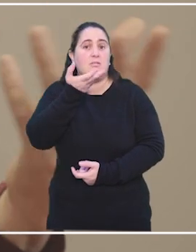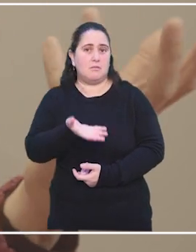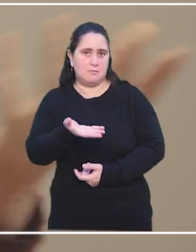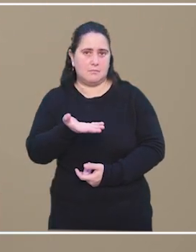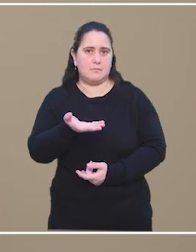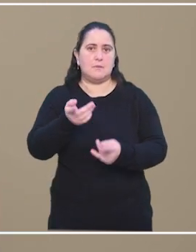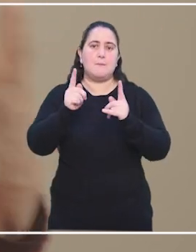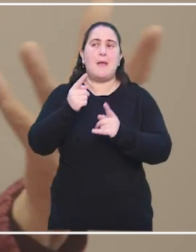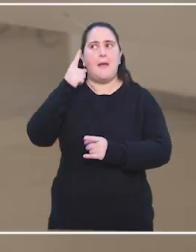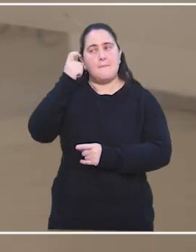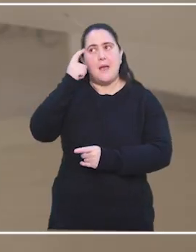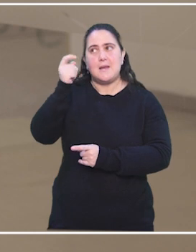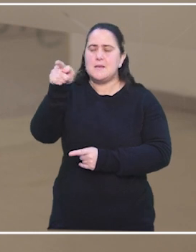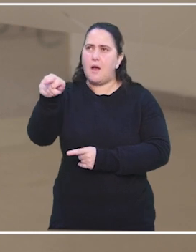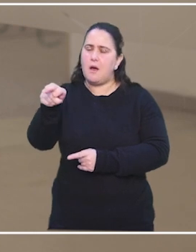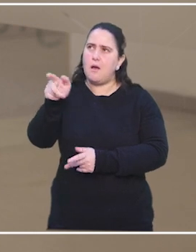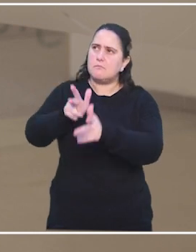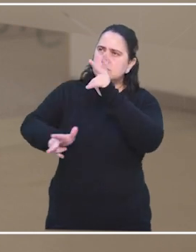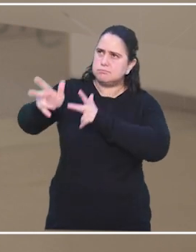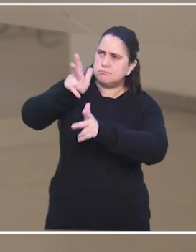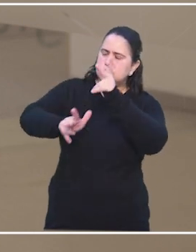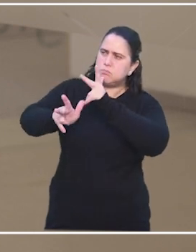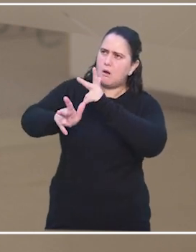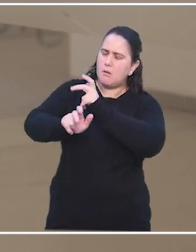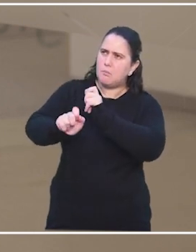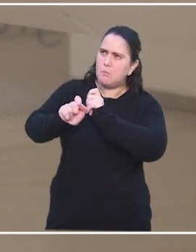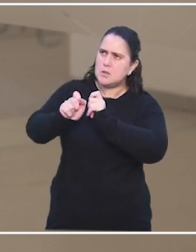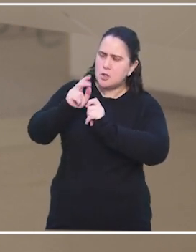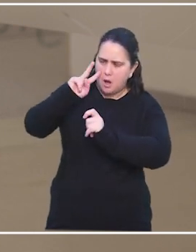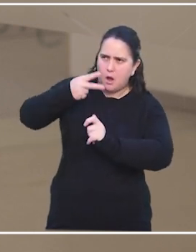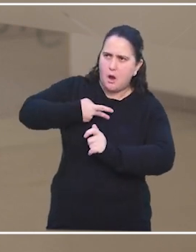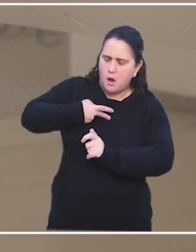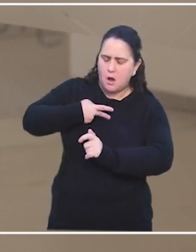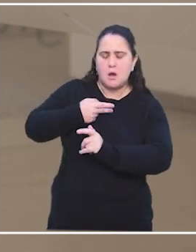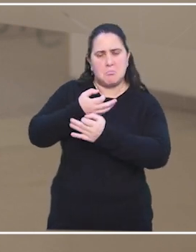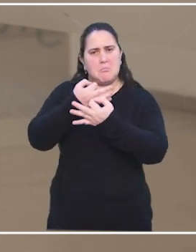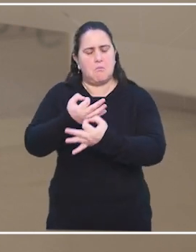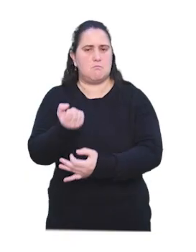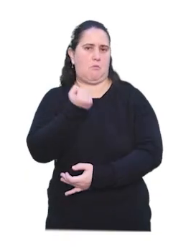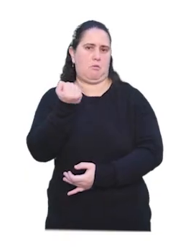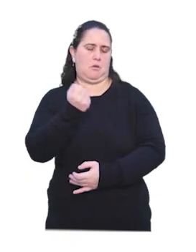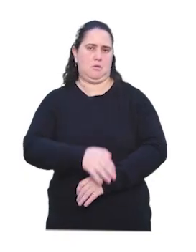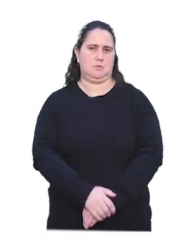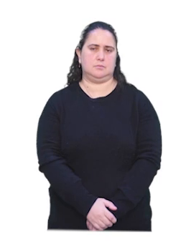la experiencia del otro pueda traernos como enriquecimiento, me parece fundamental.